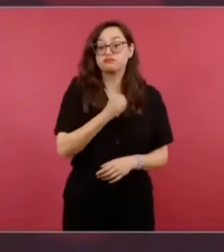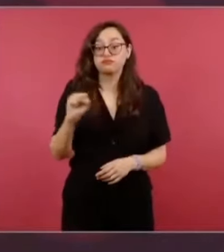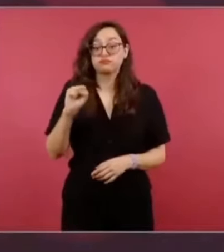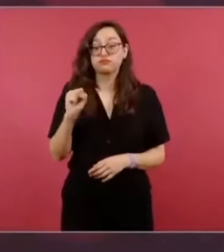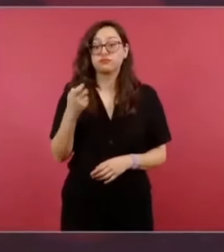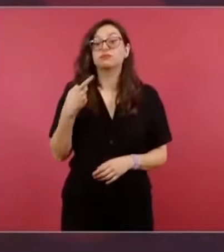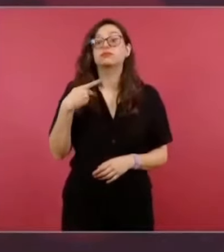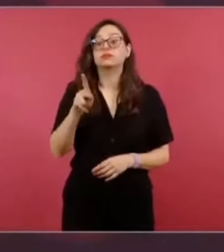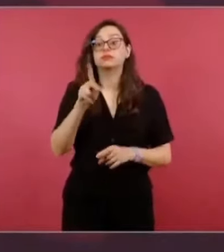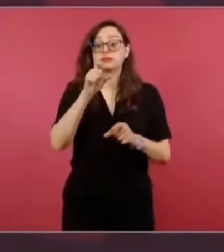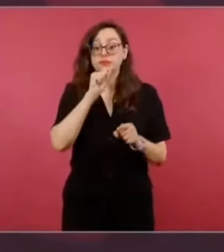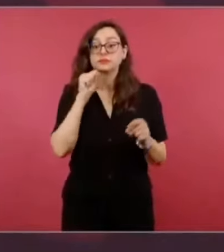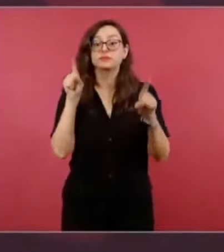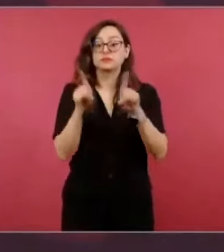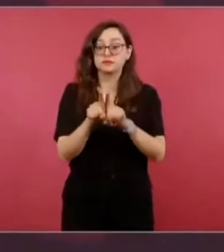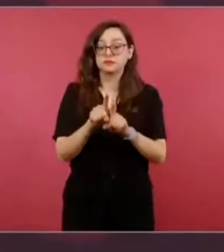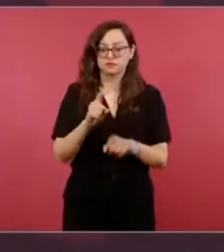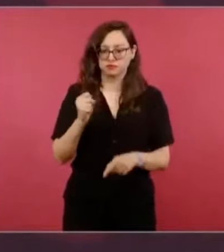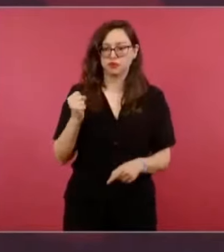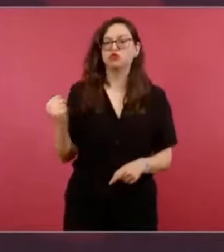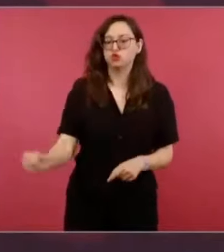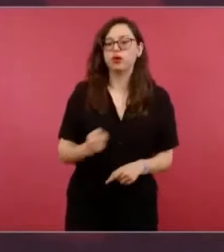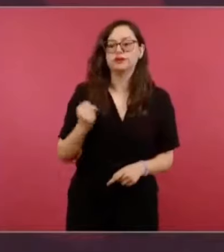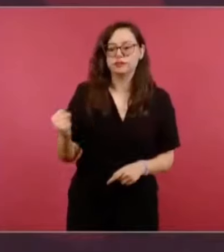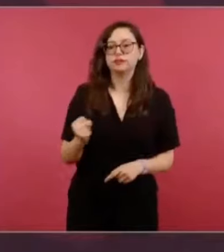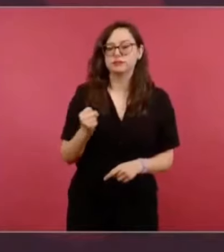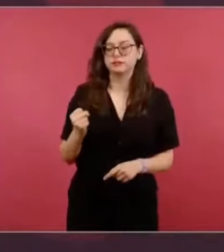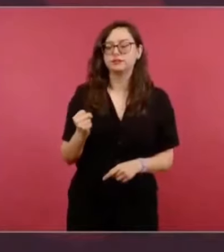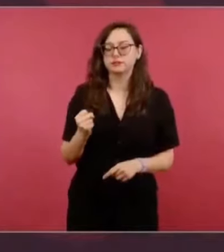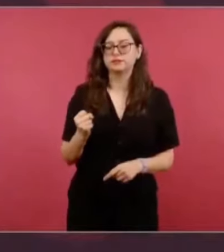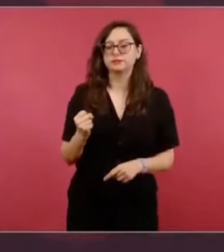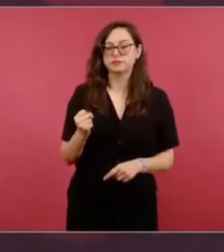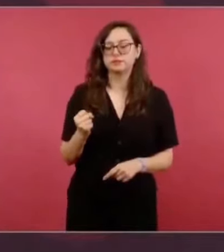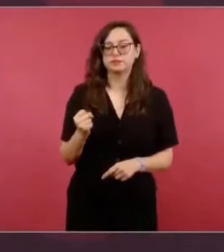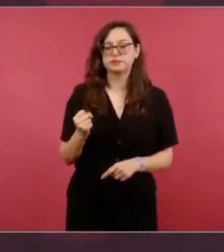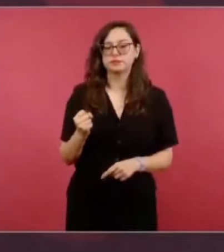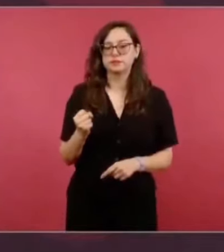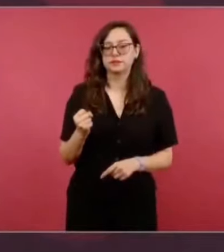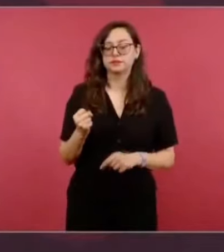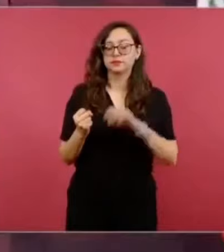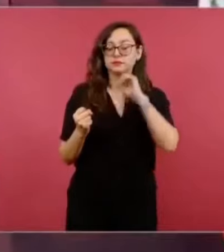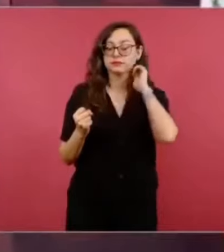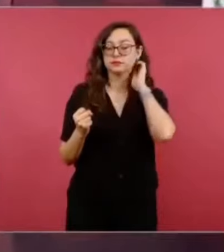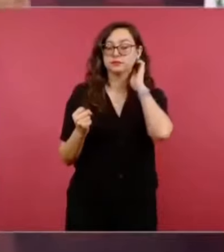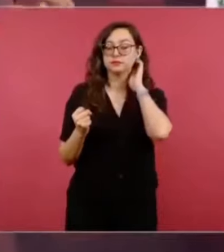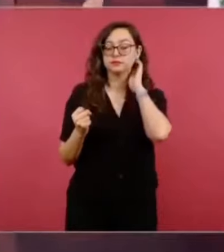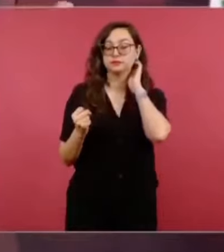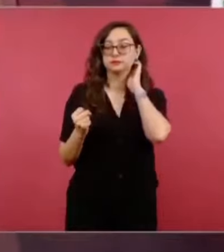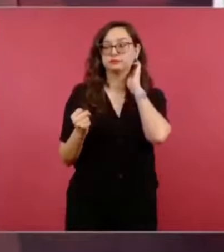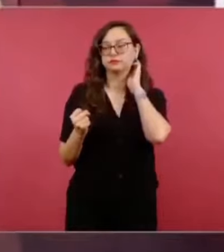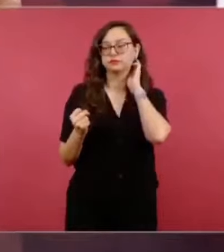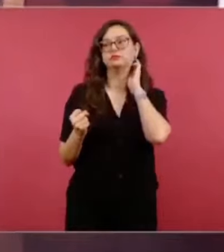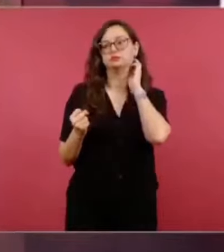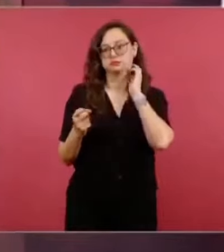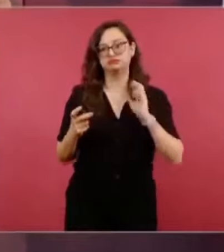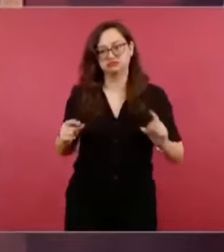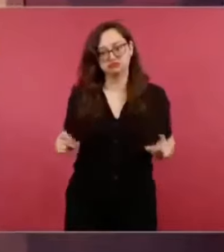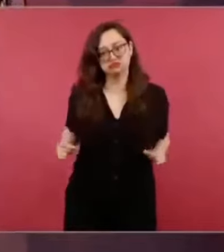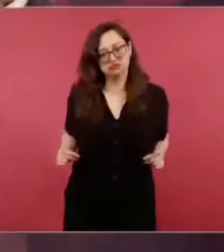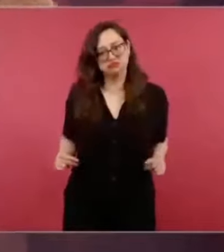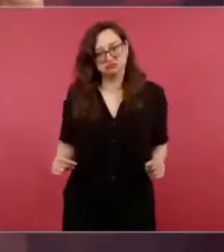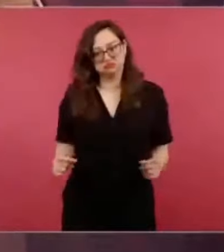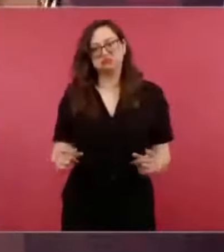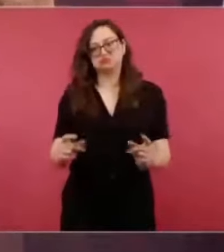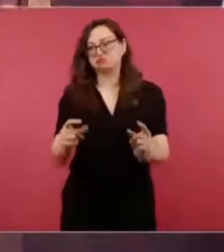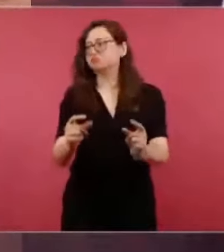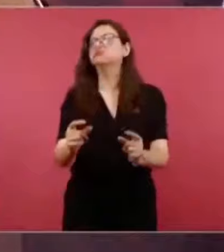me ha ayudado mucho y por eso eché